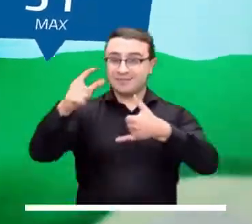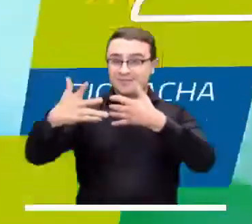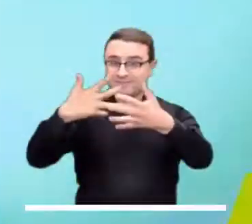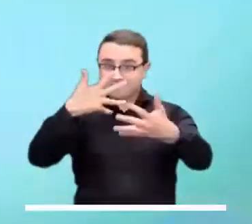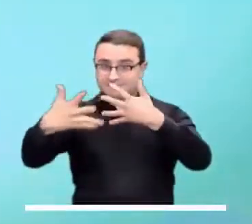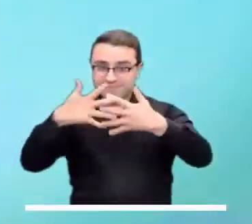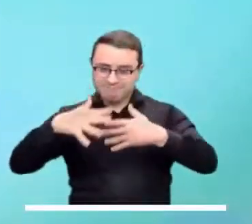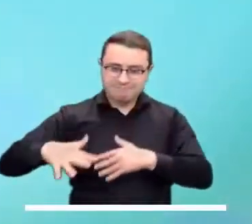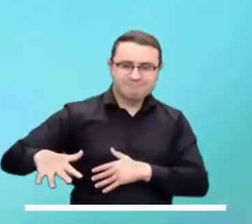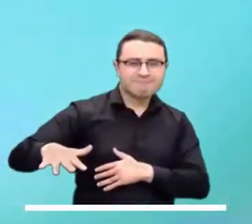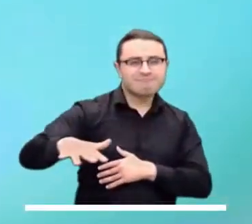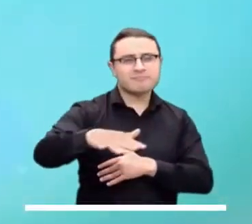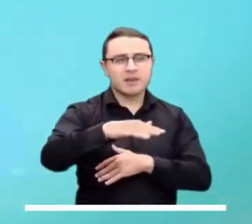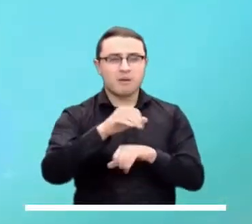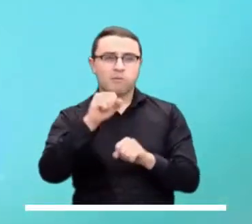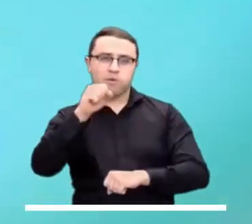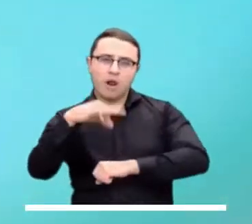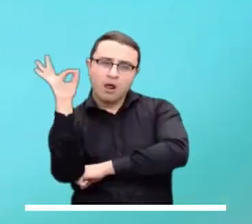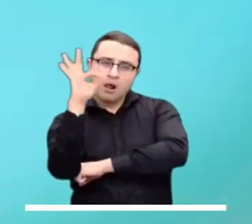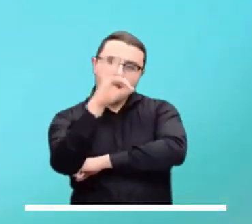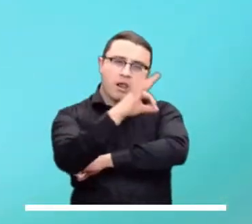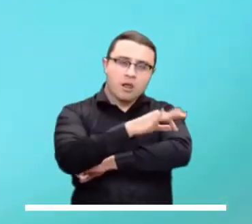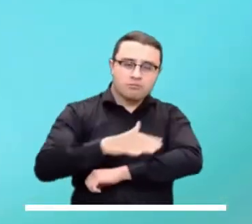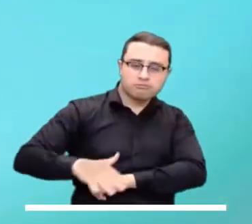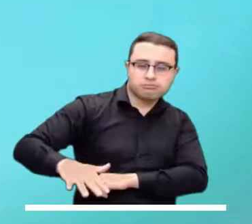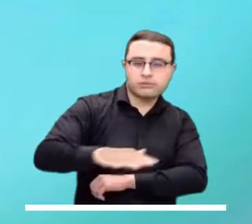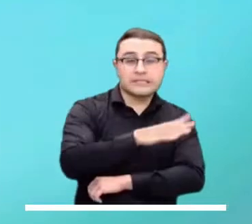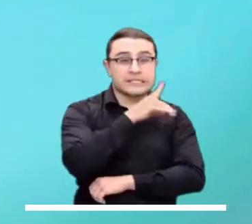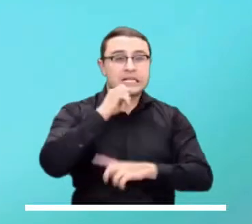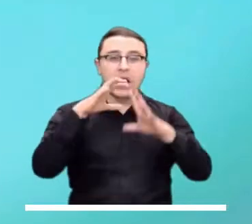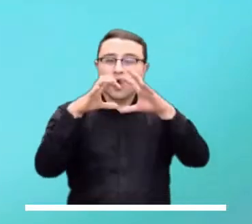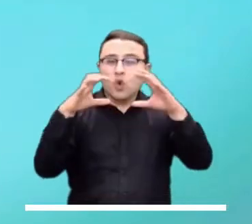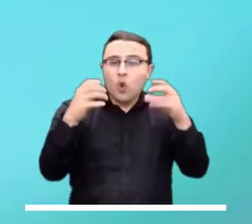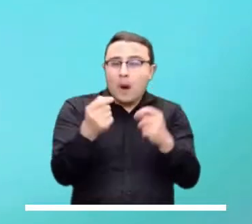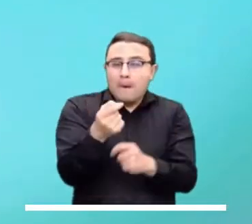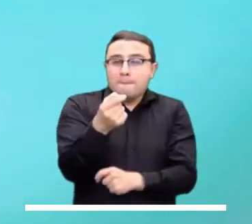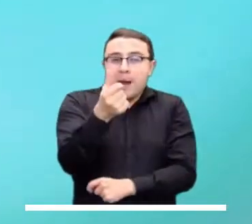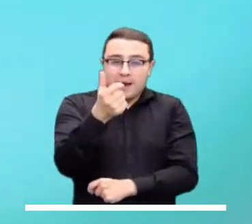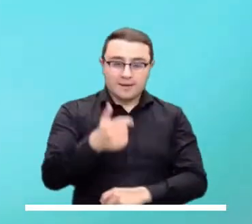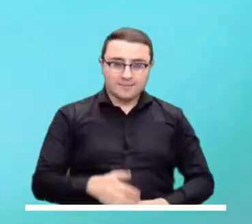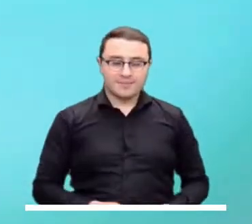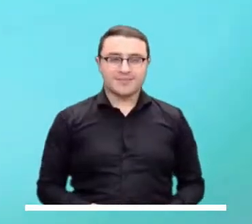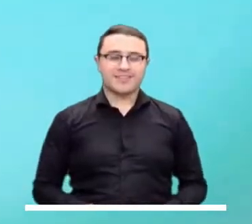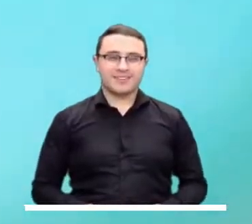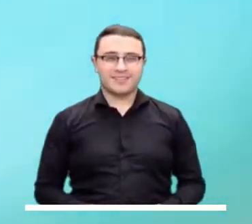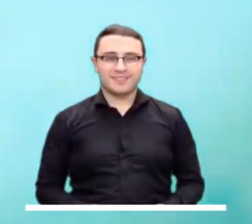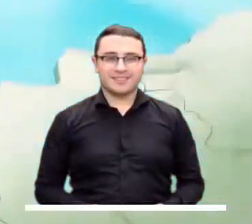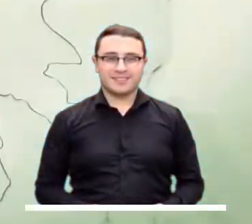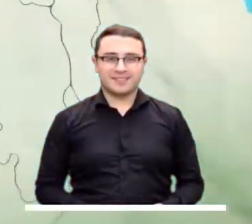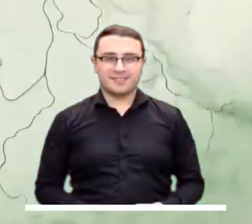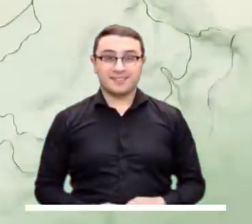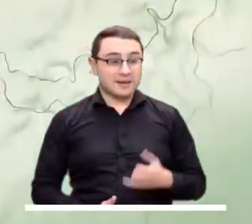Por su parte, el archipiélago de San Andrés y Providencia podría experimentar una tarde seca y con ligera nubosidad.